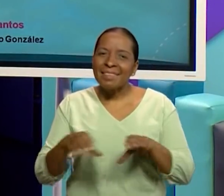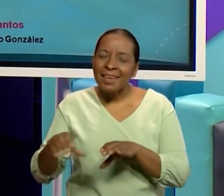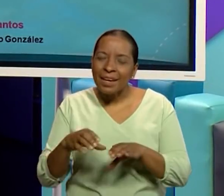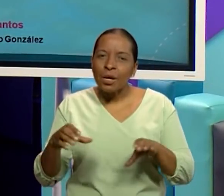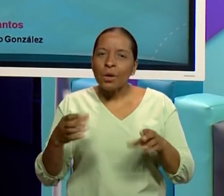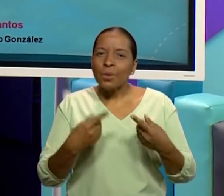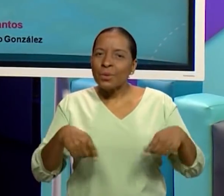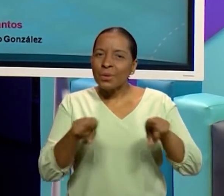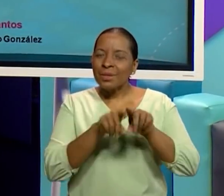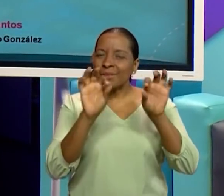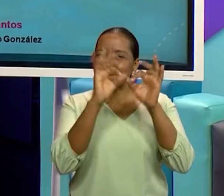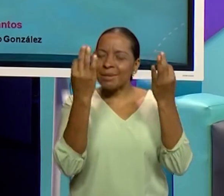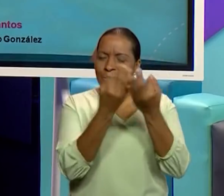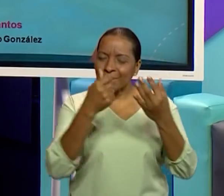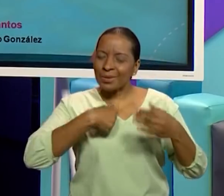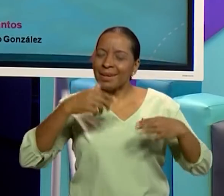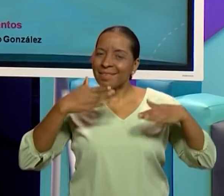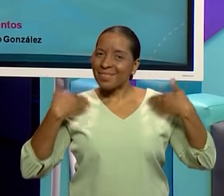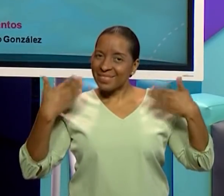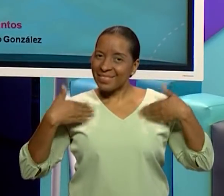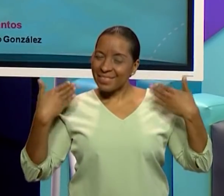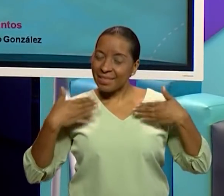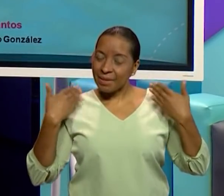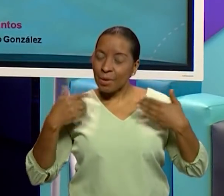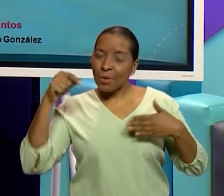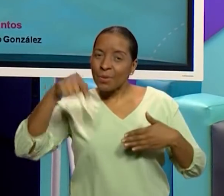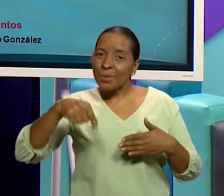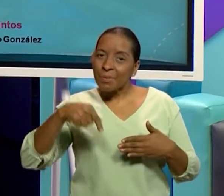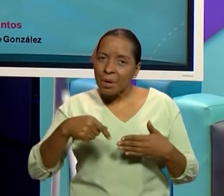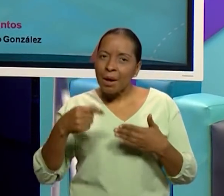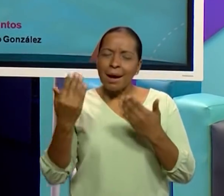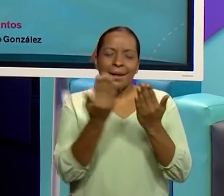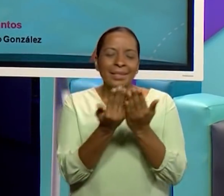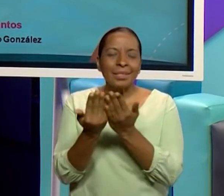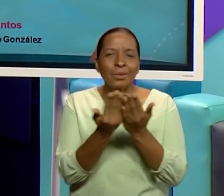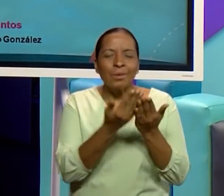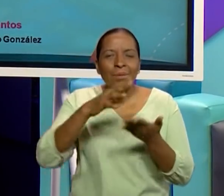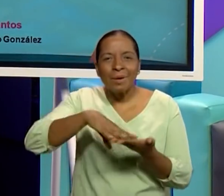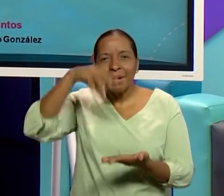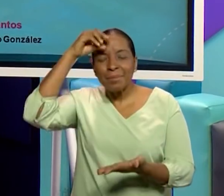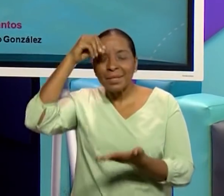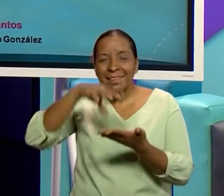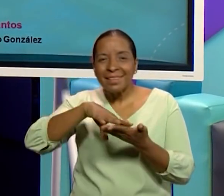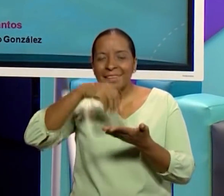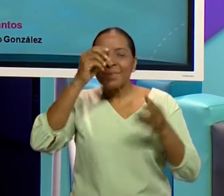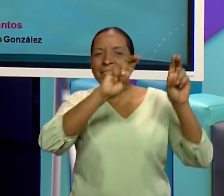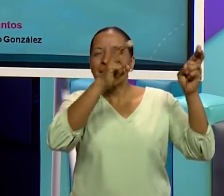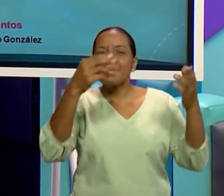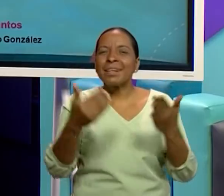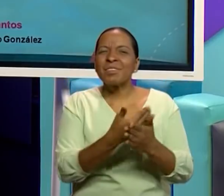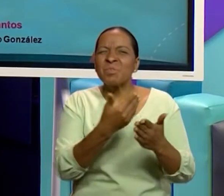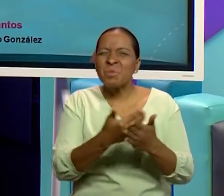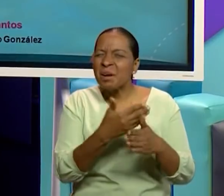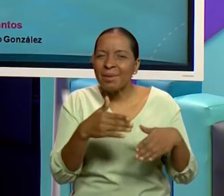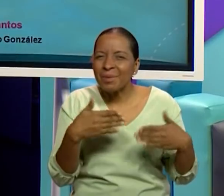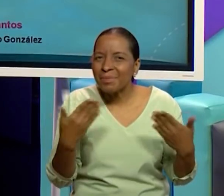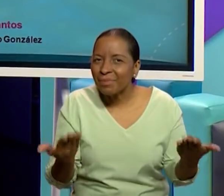verlos nuevamente. Hoy estudiaremos un tema nuevo. Vamos a adentrarnos al área de la materia y la energía.